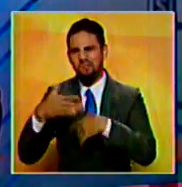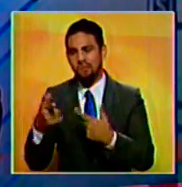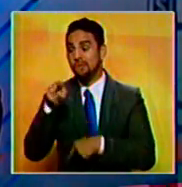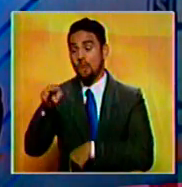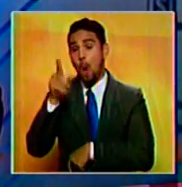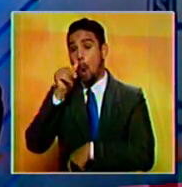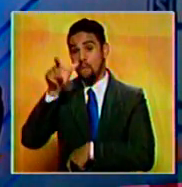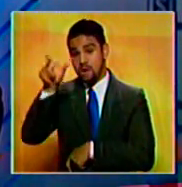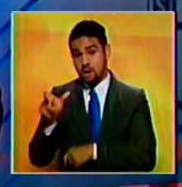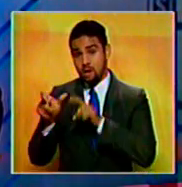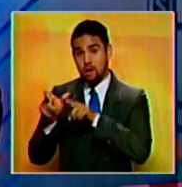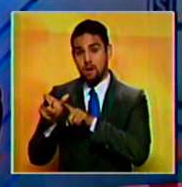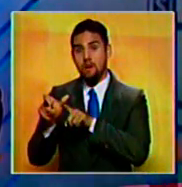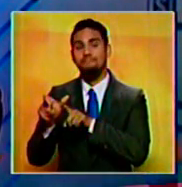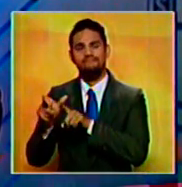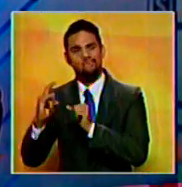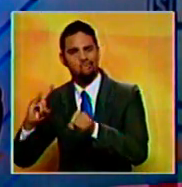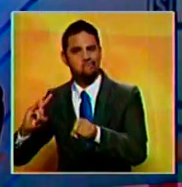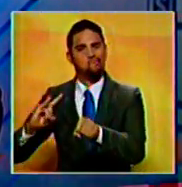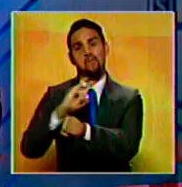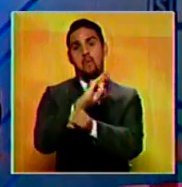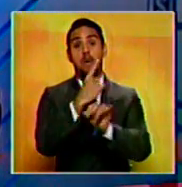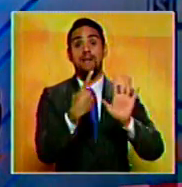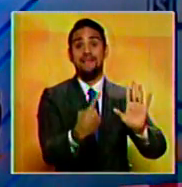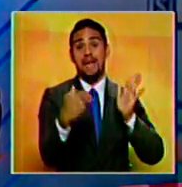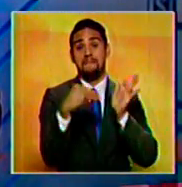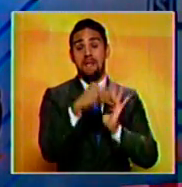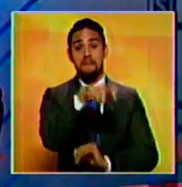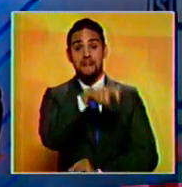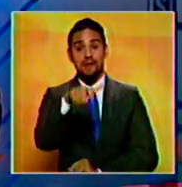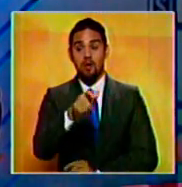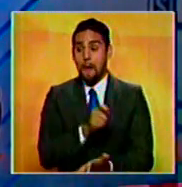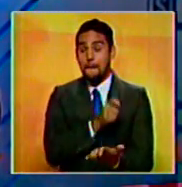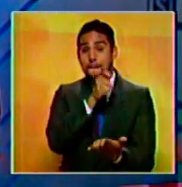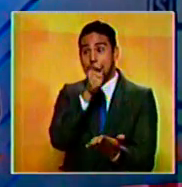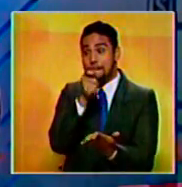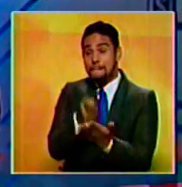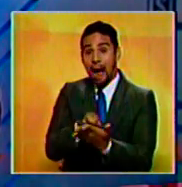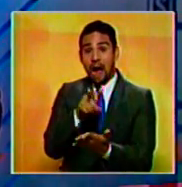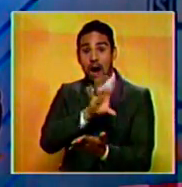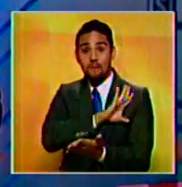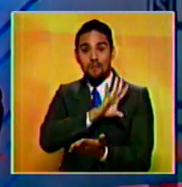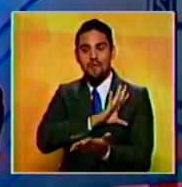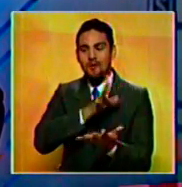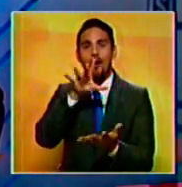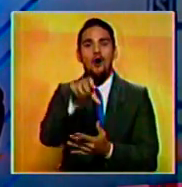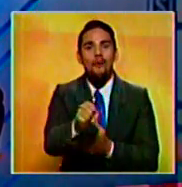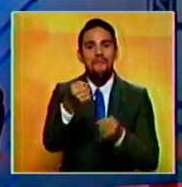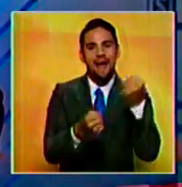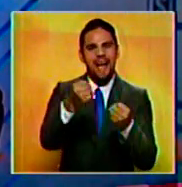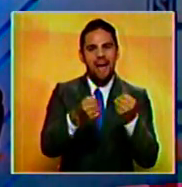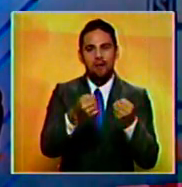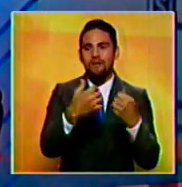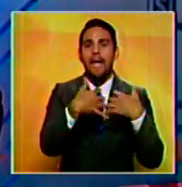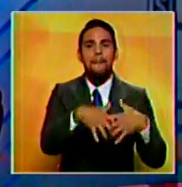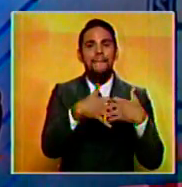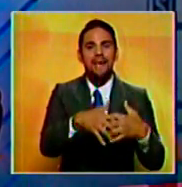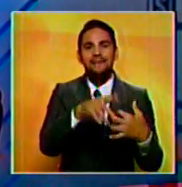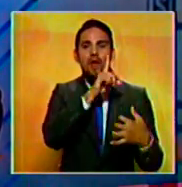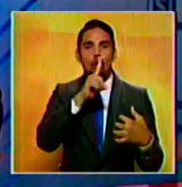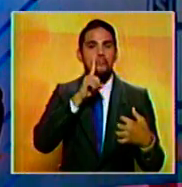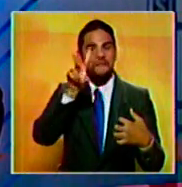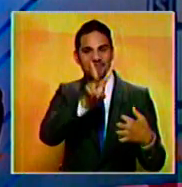participación en la estafa a más de 6.000 personas que habían cancelado la cuota inicial para adquirir vehículos del concesionario La